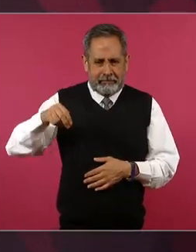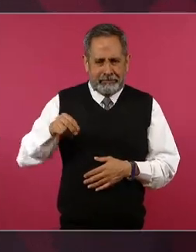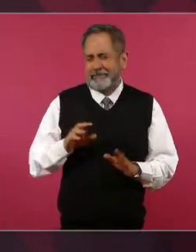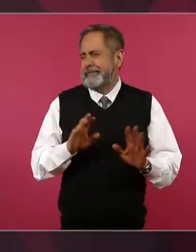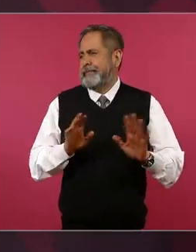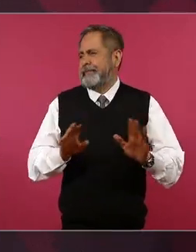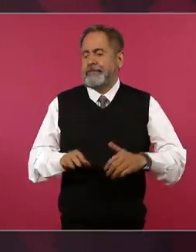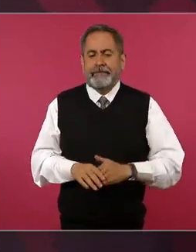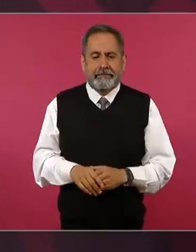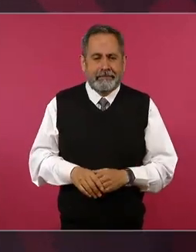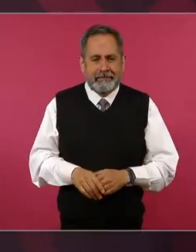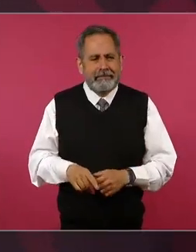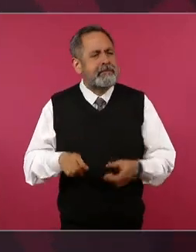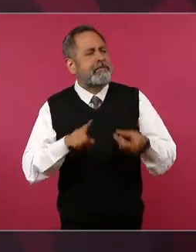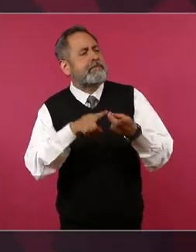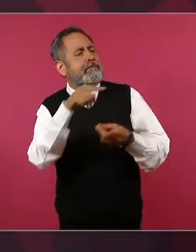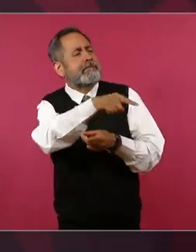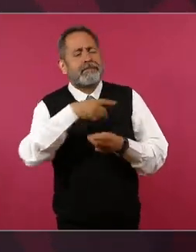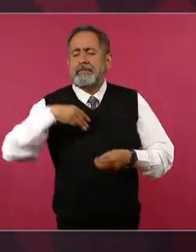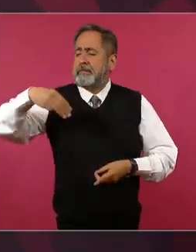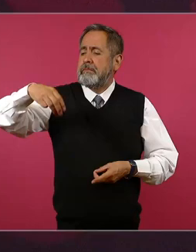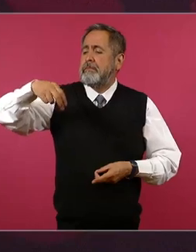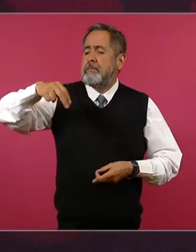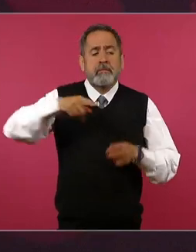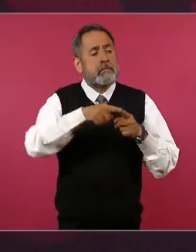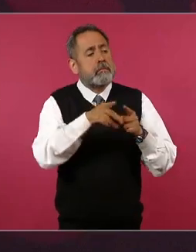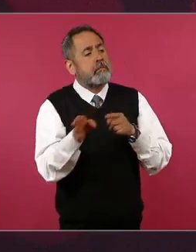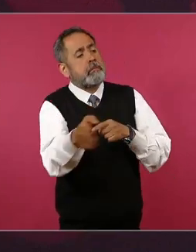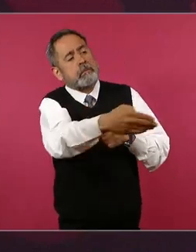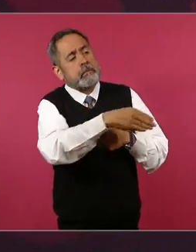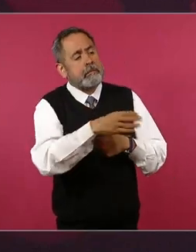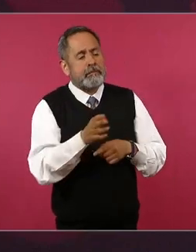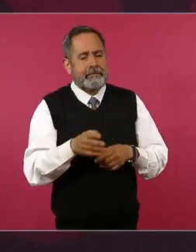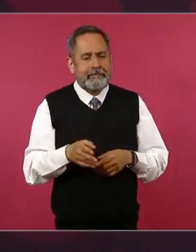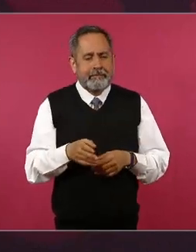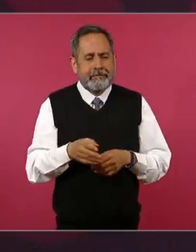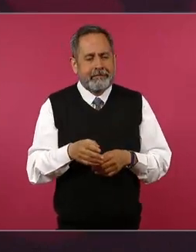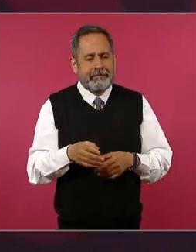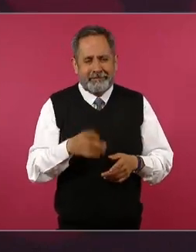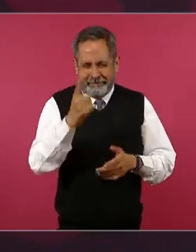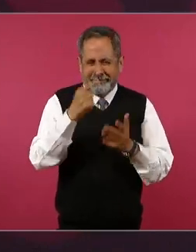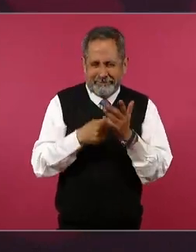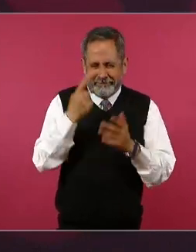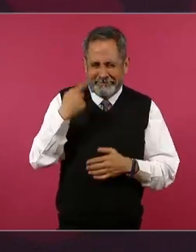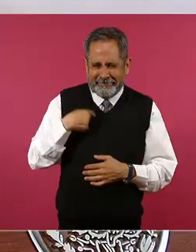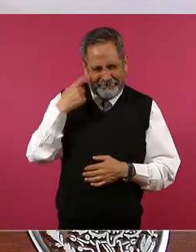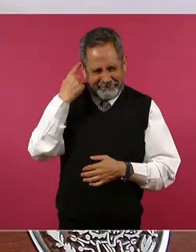ahí donde está el mono a la derecha una vez